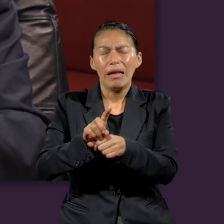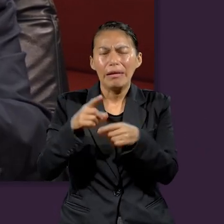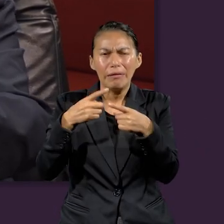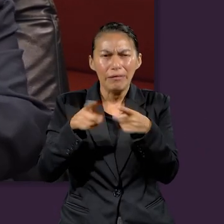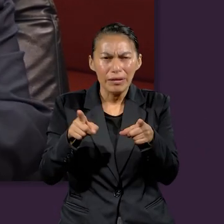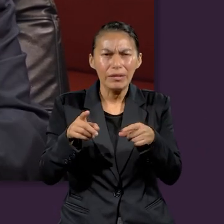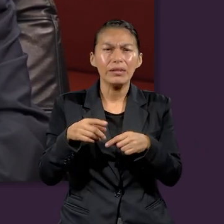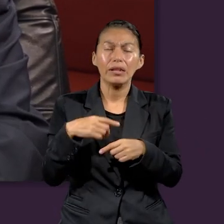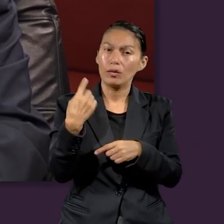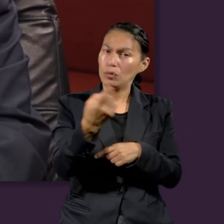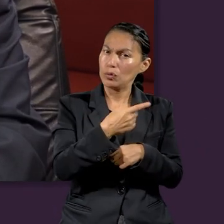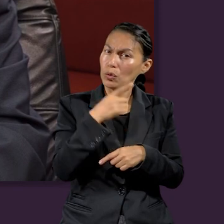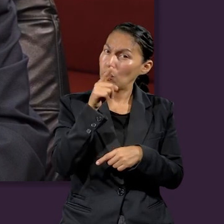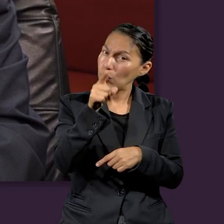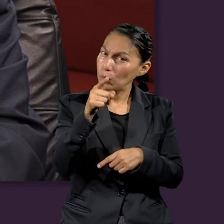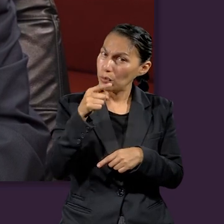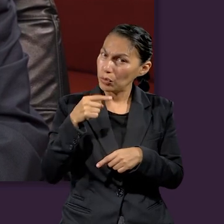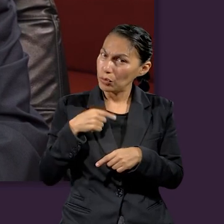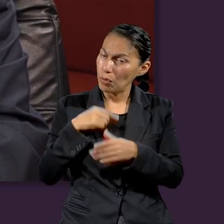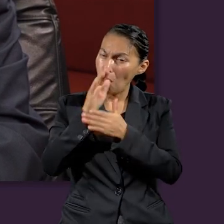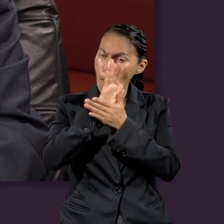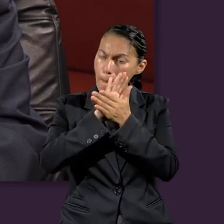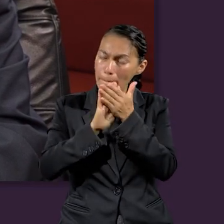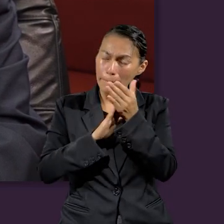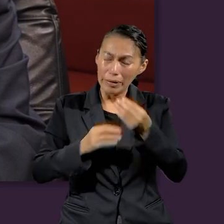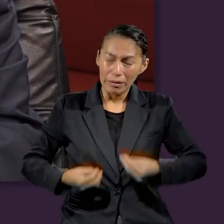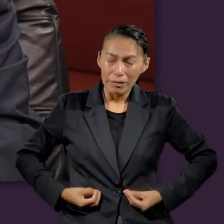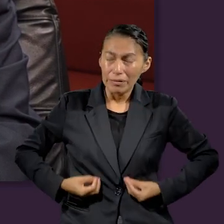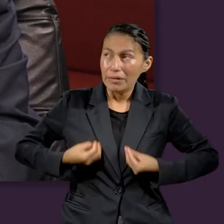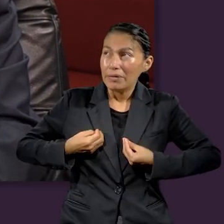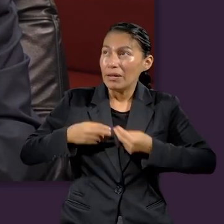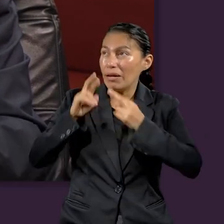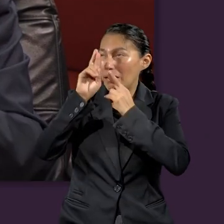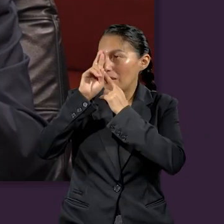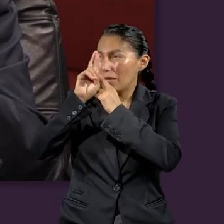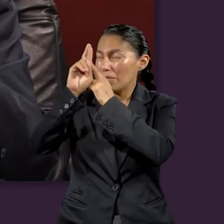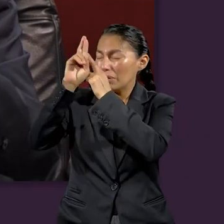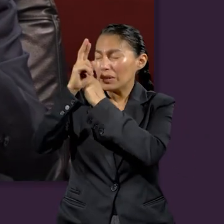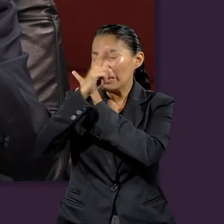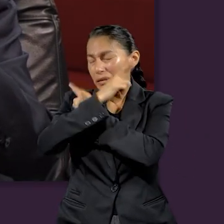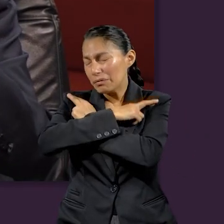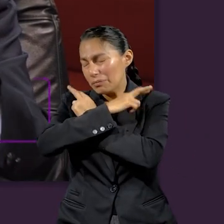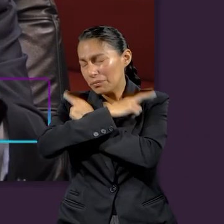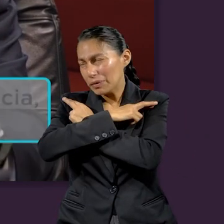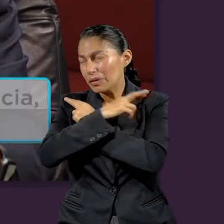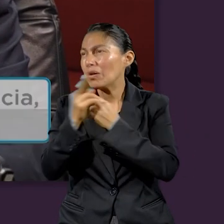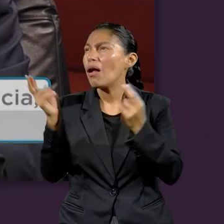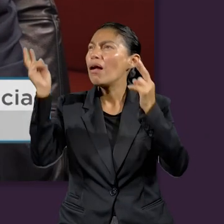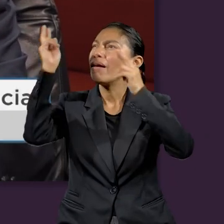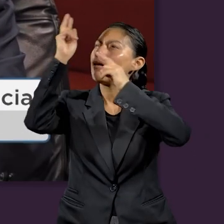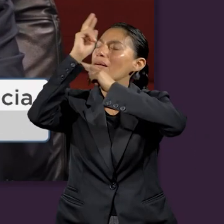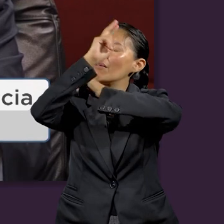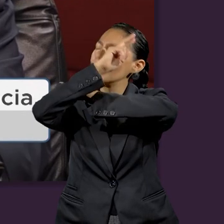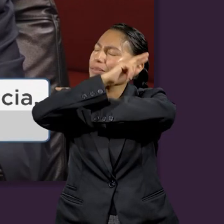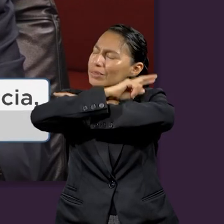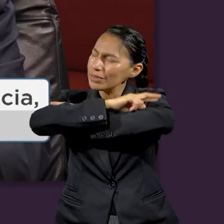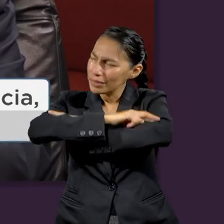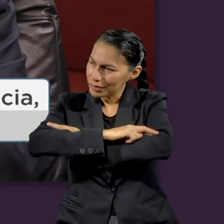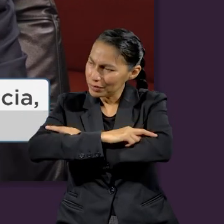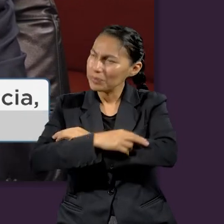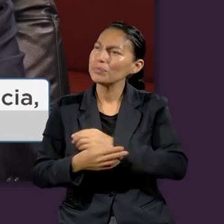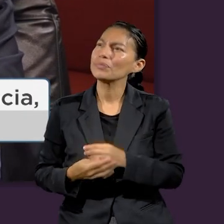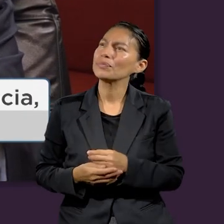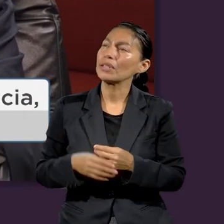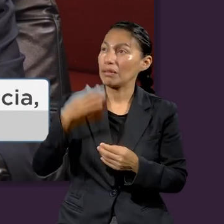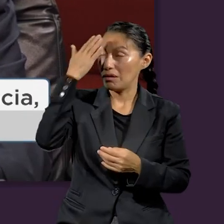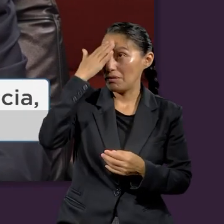decir, es un día diferenciador. Yo te invito a que tú y yo podamos vivir en humildad, en reverencia,